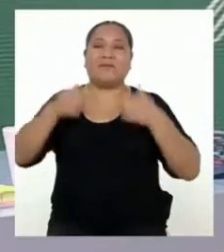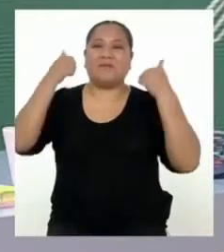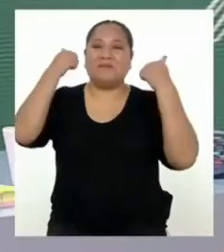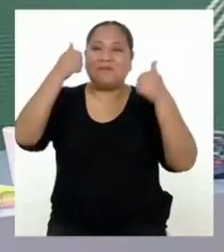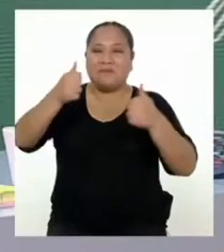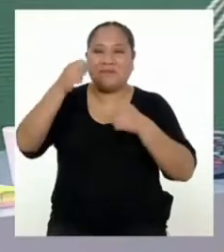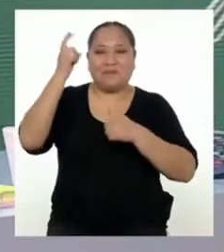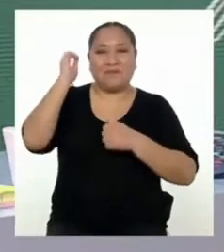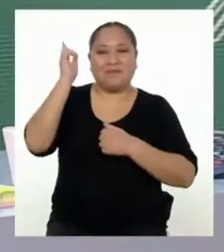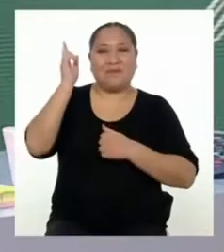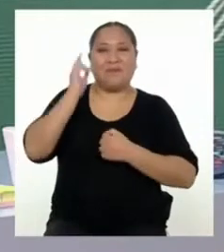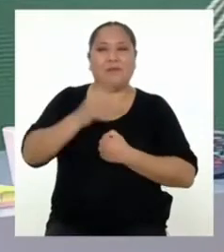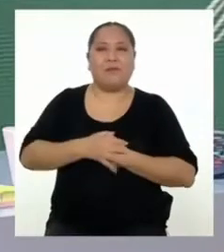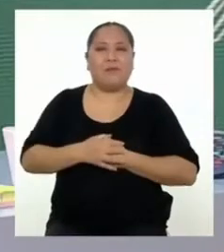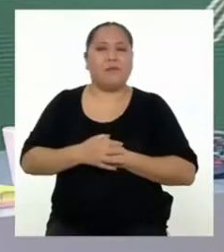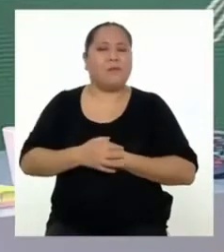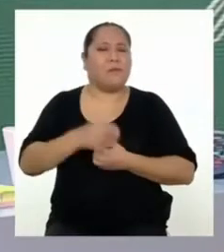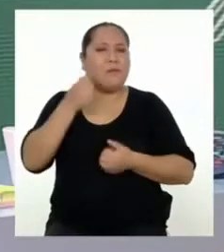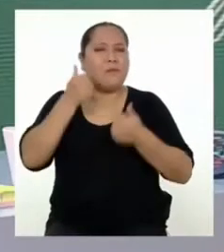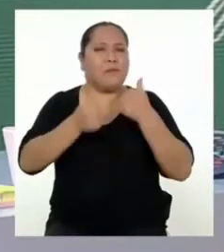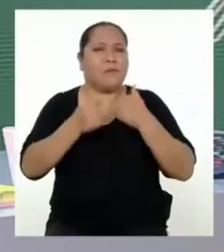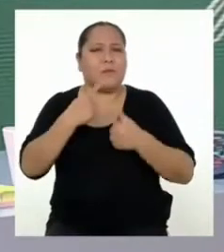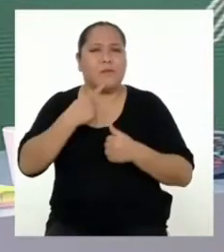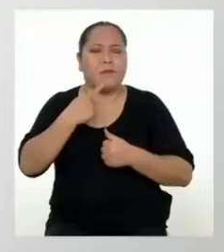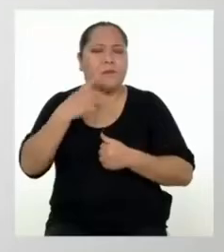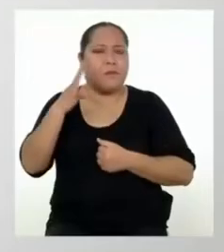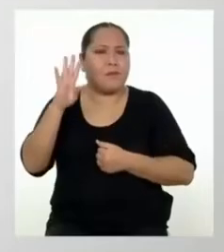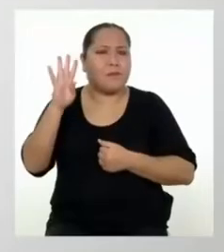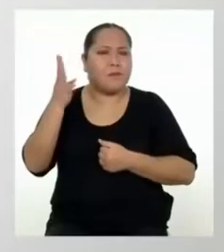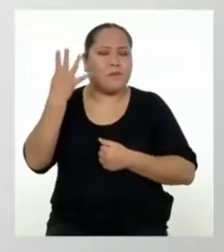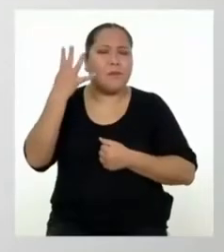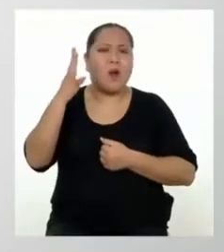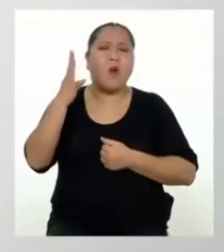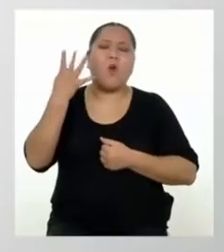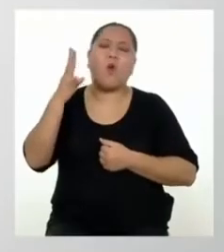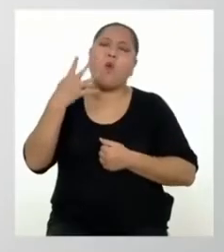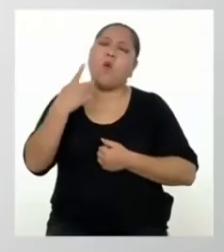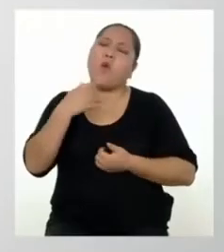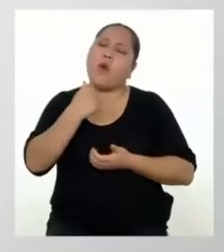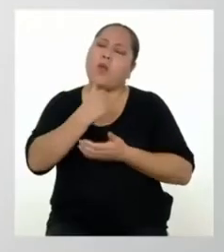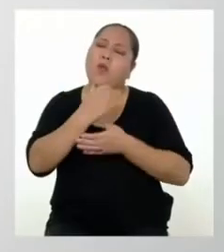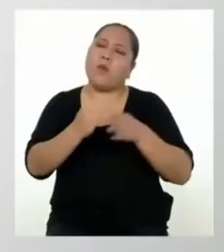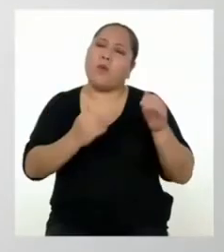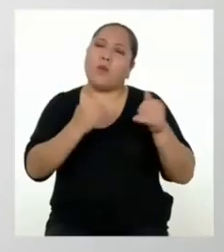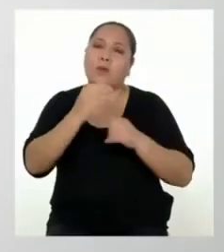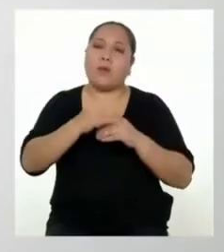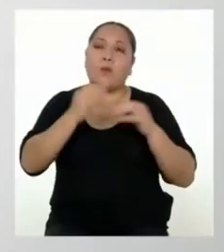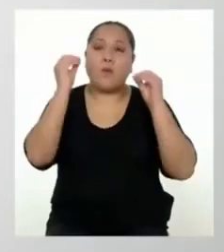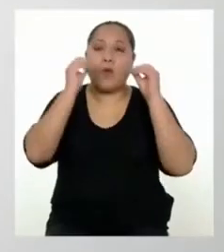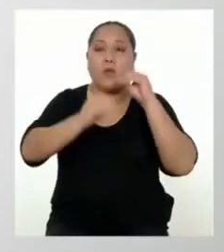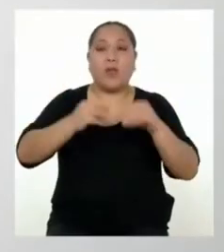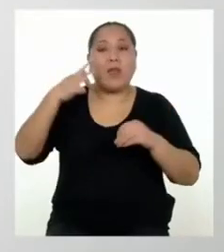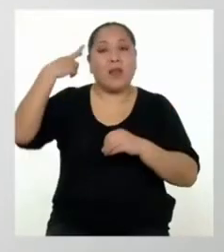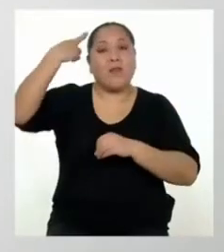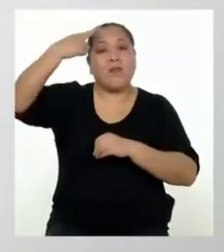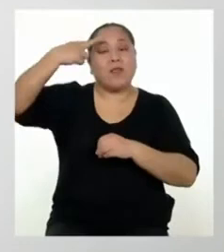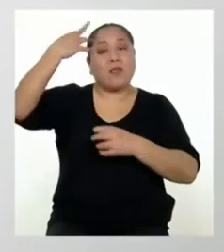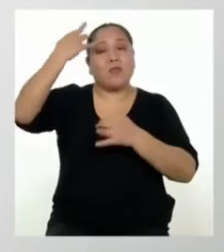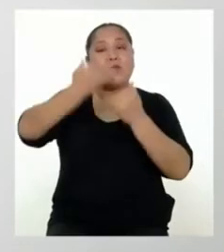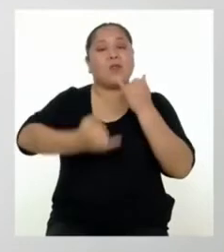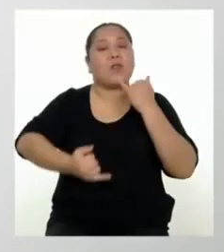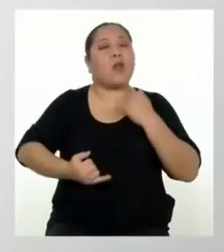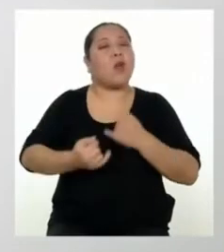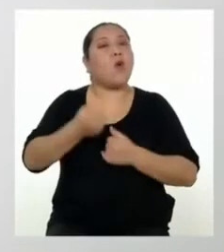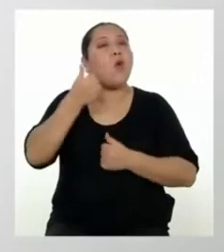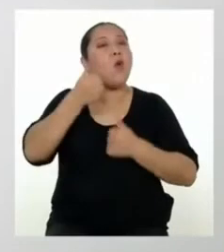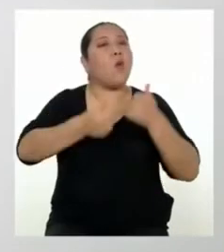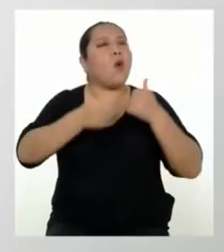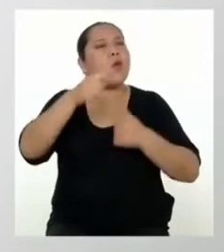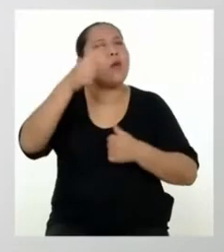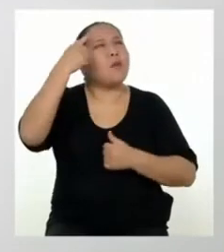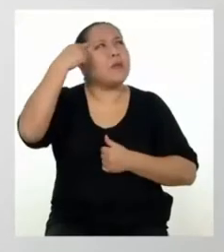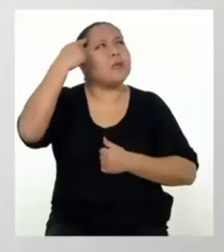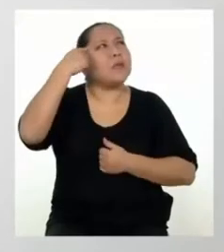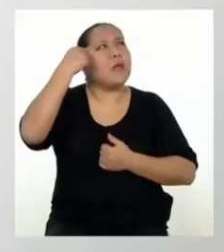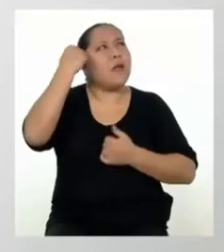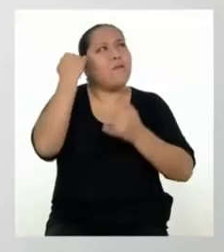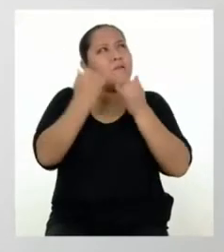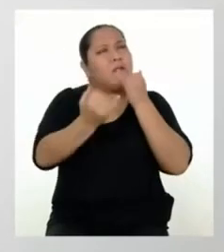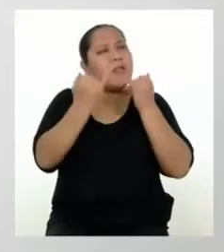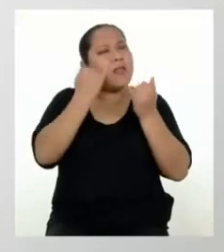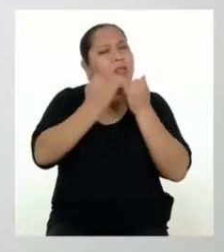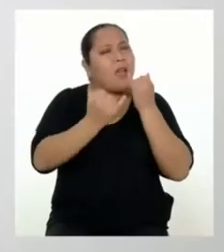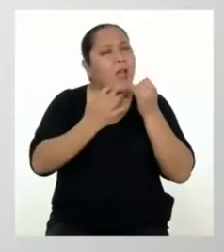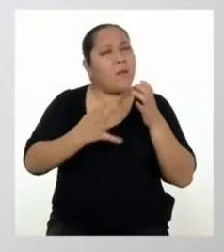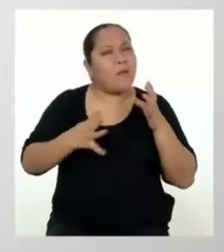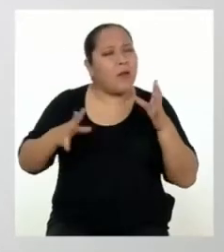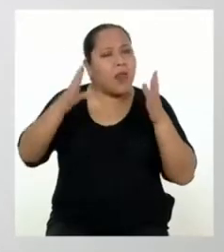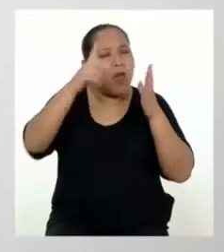Fantástico, profesora. ¿Y cuál es el cuarto paso? Plantear nuestra conclusión o reflexión final. ¿Cuál crees que sería un buen final para nuestro